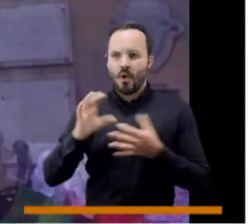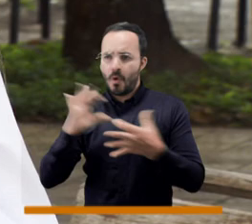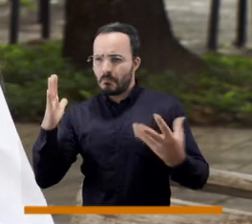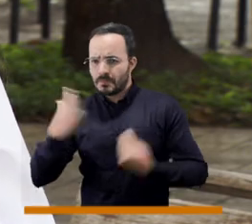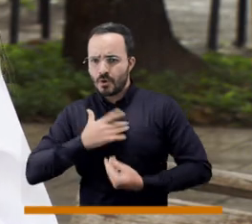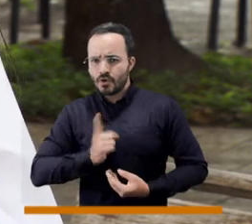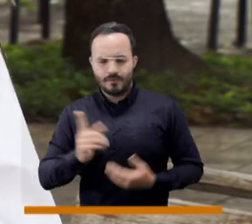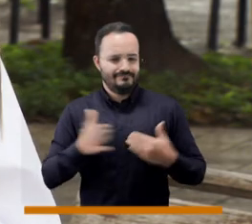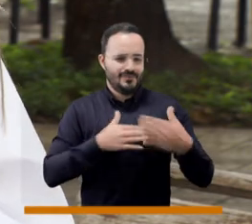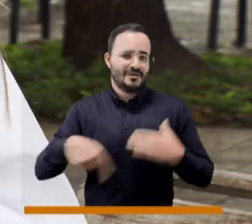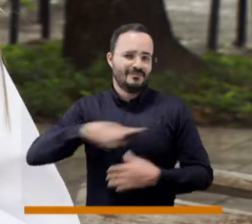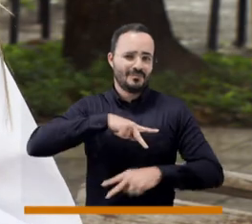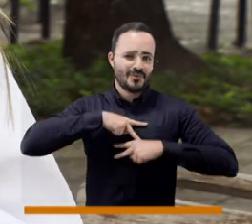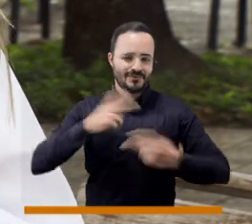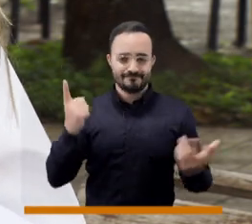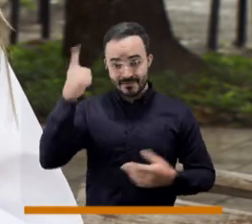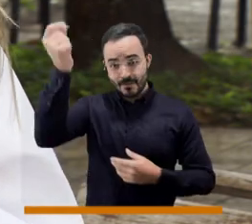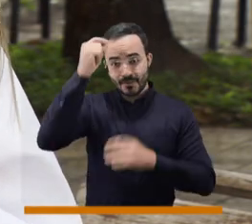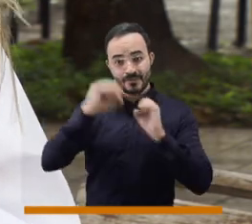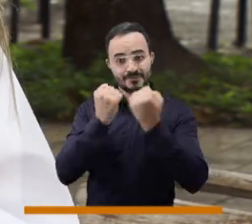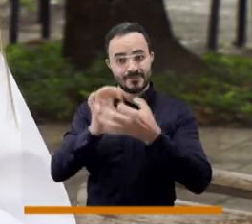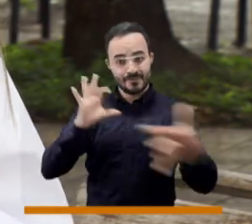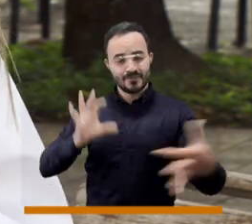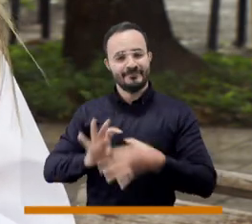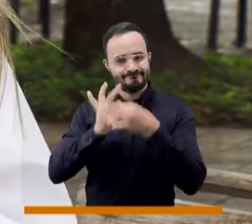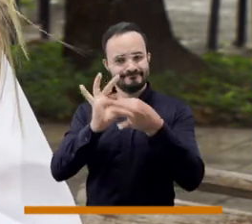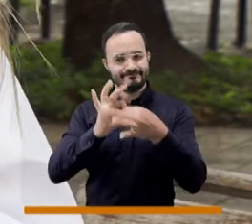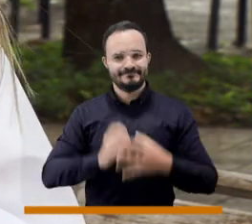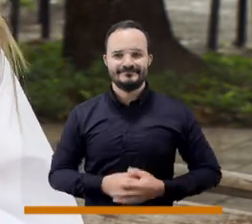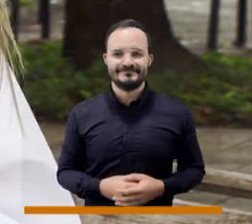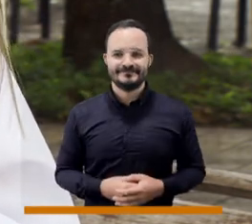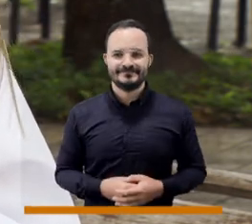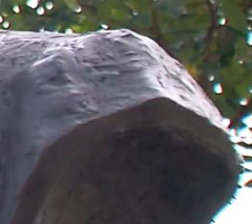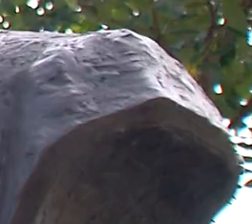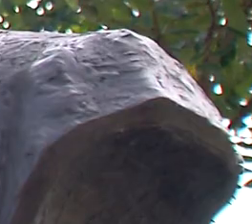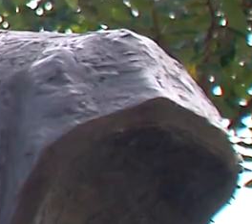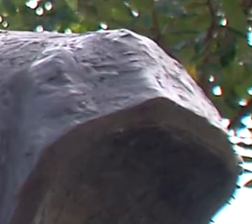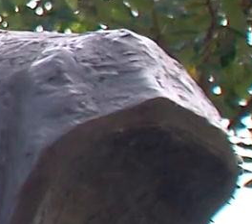patrimoniales o no, son nuestros. Porque el Consejo somos tú y yo.